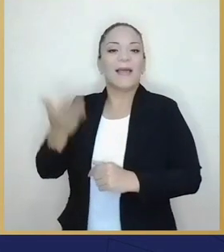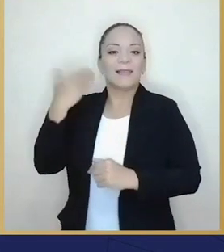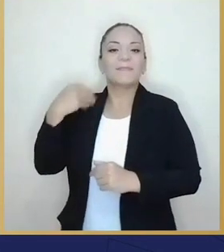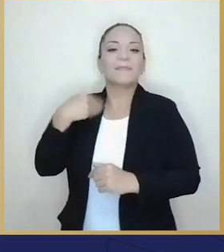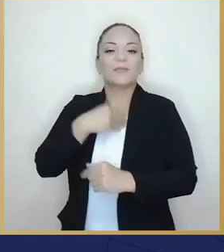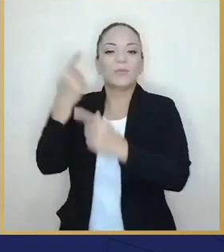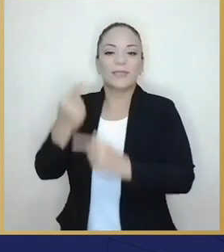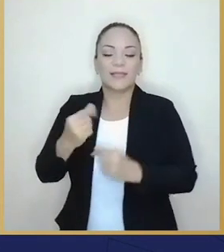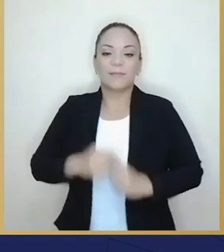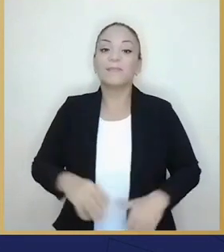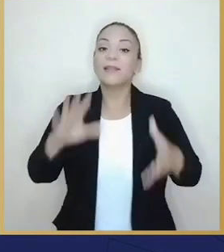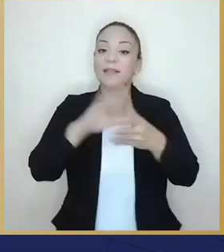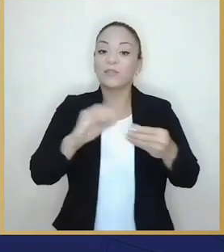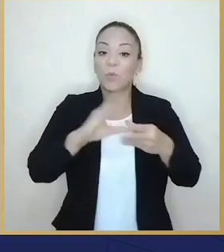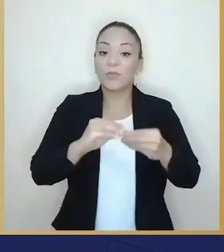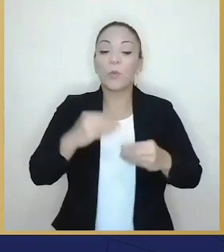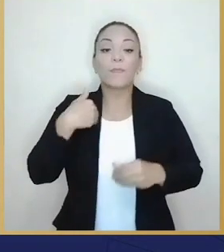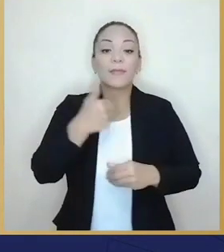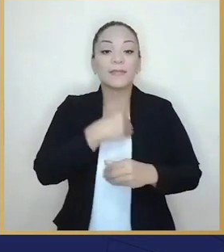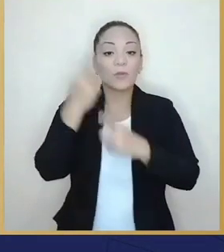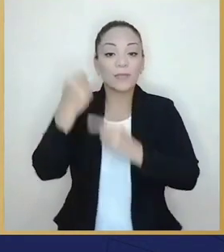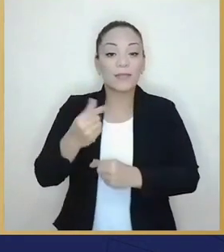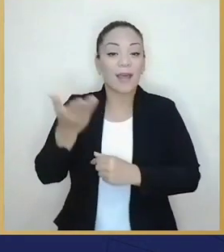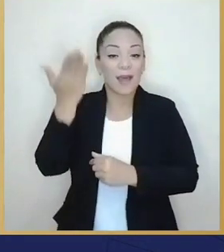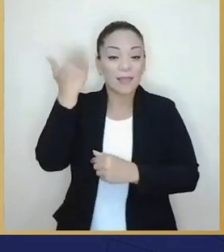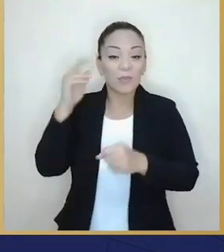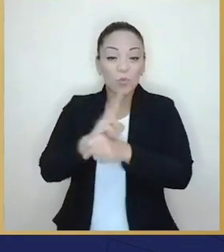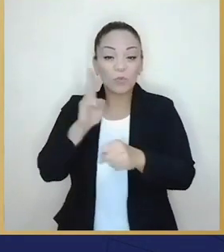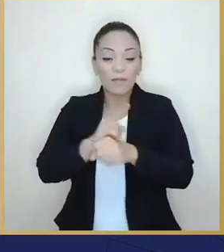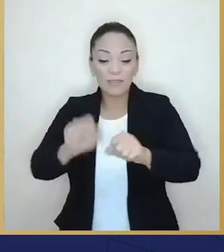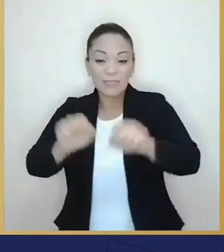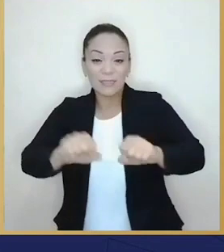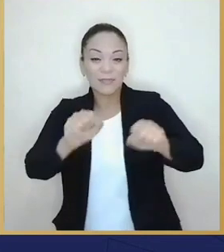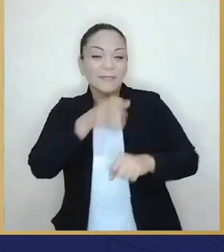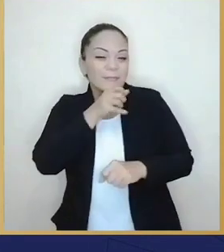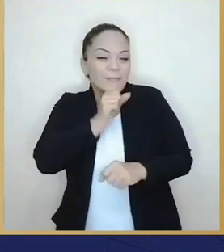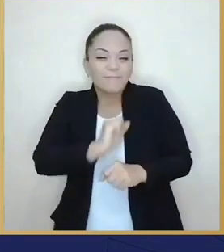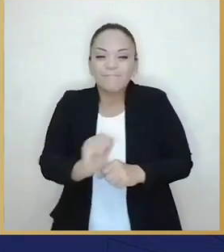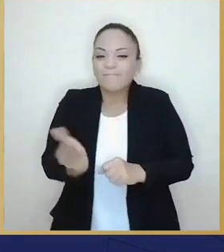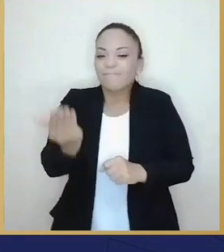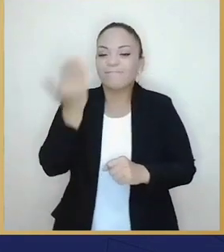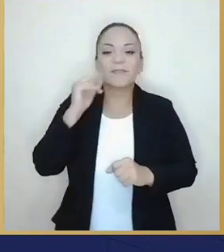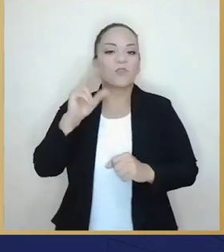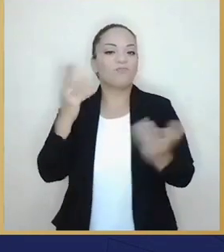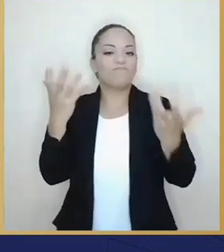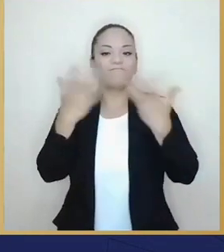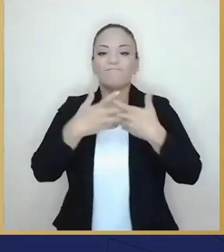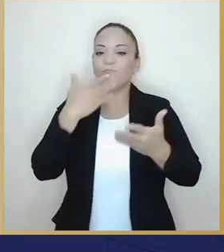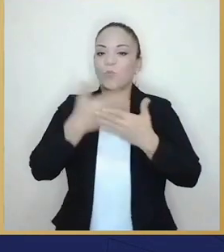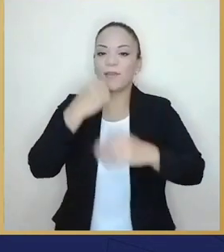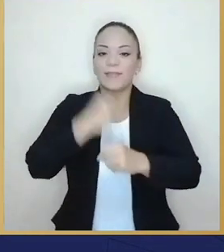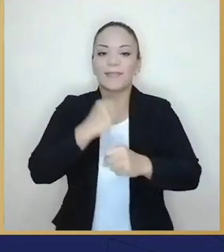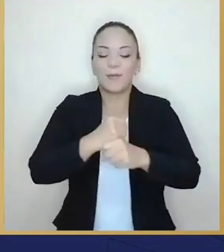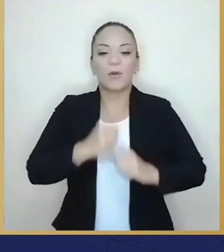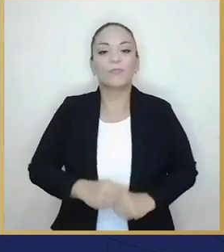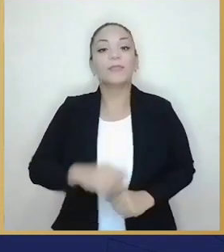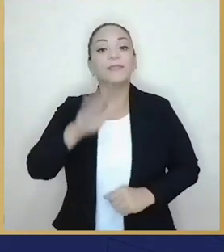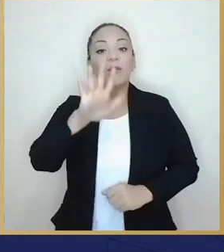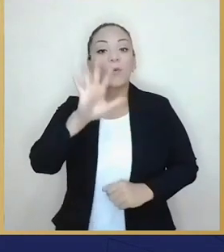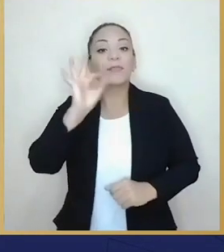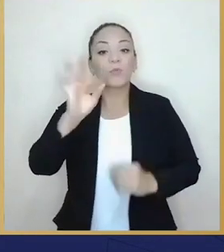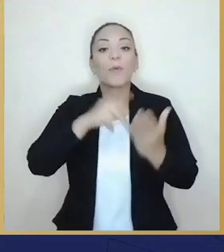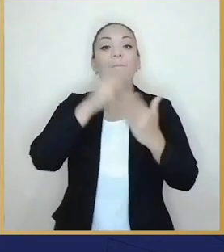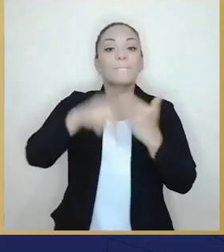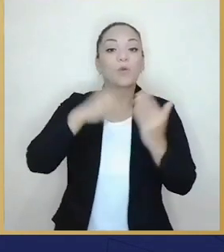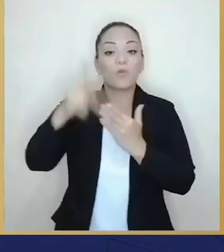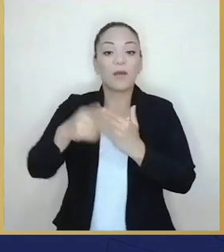pongo así, el Ministerio de Hacienda trabajaba con herramientas casi casi arcaicas, no actas para la eficiencia, 59